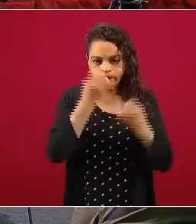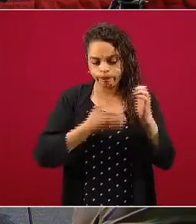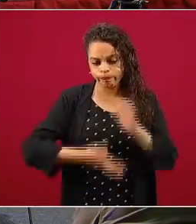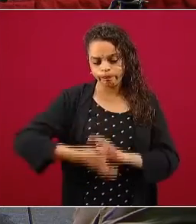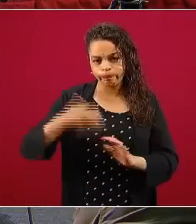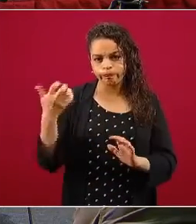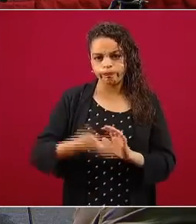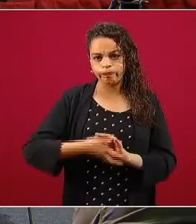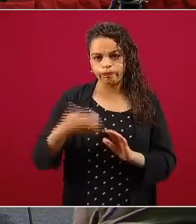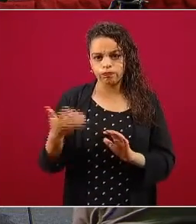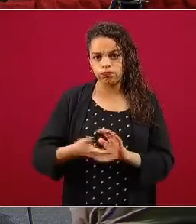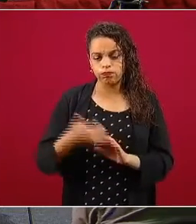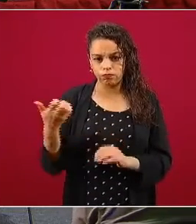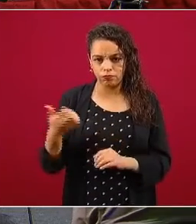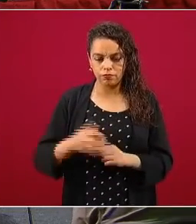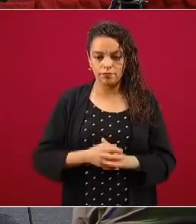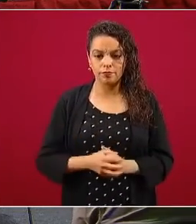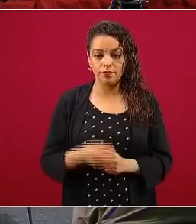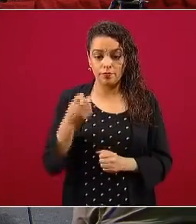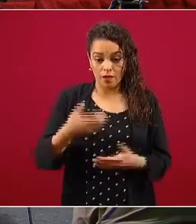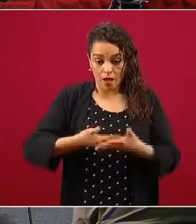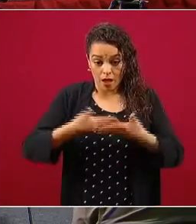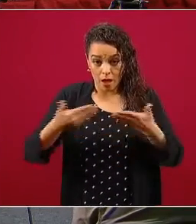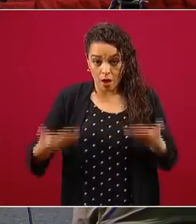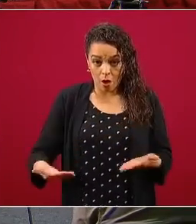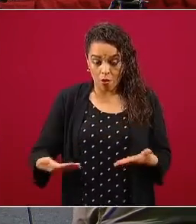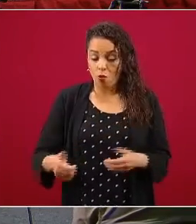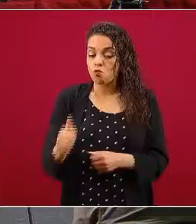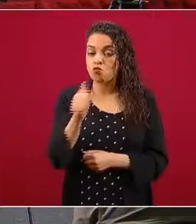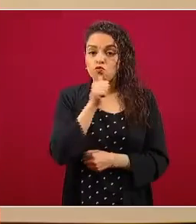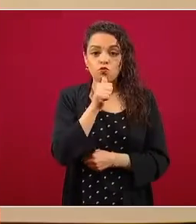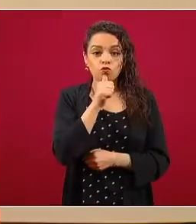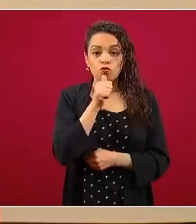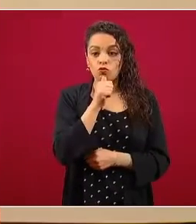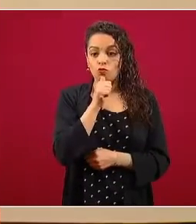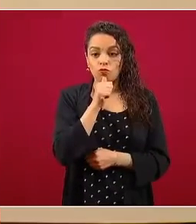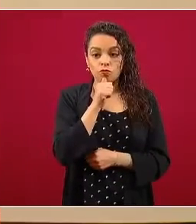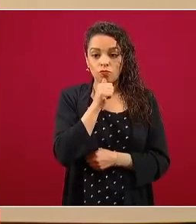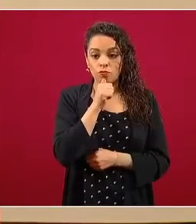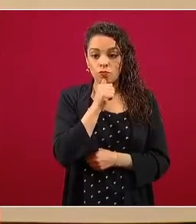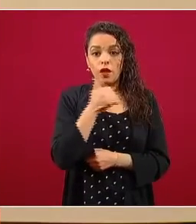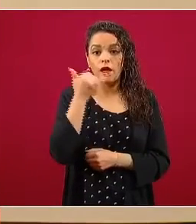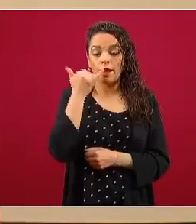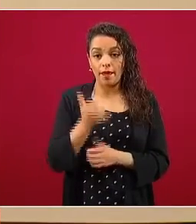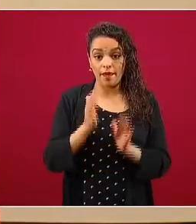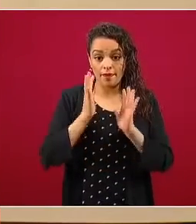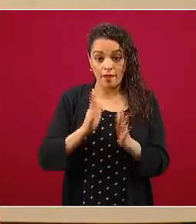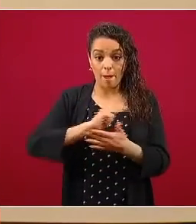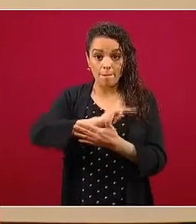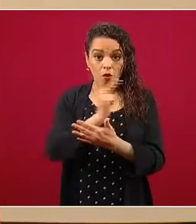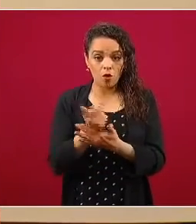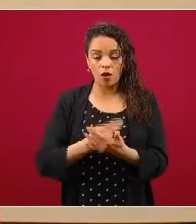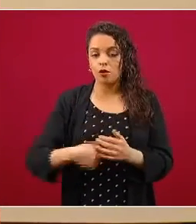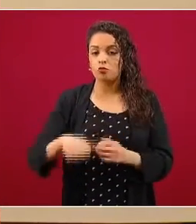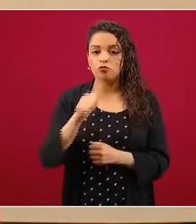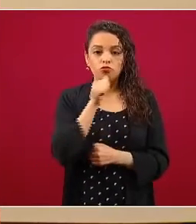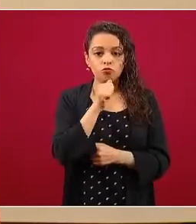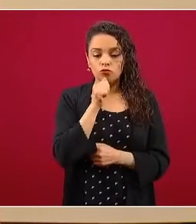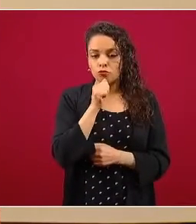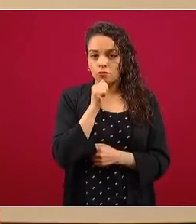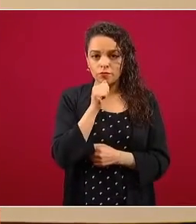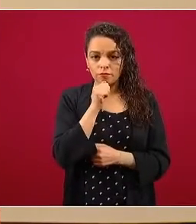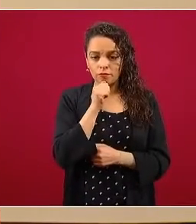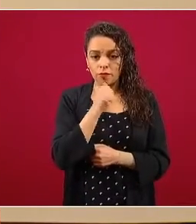convencional, las cuales a la fecha no se han realizado ni se tiene programa alguno. Con respecto a los dos últimos